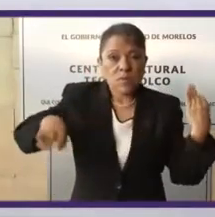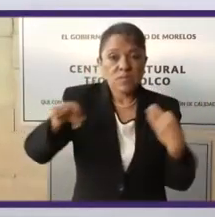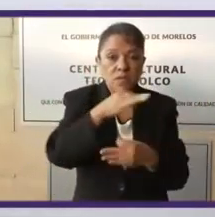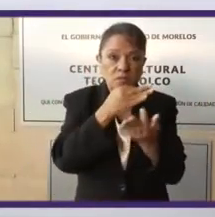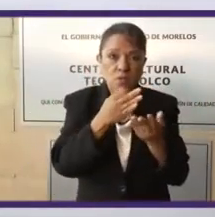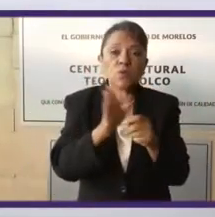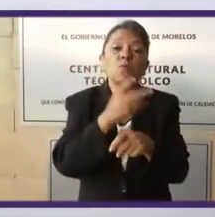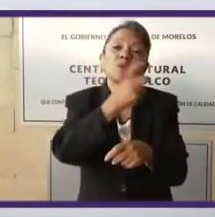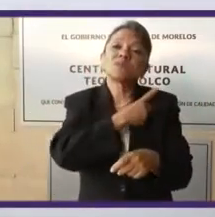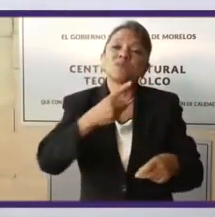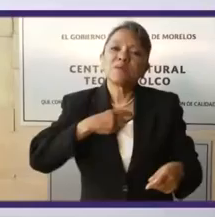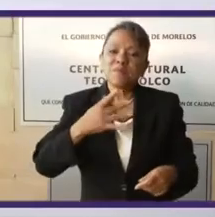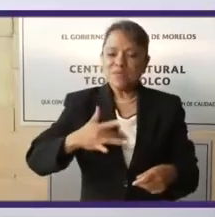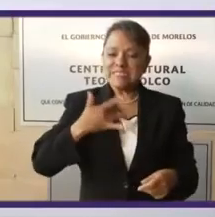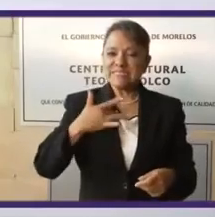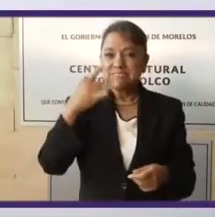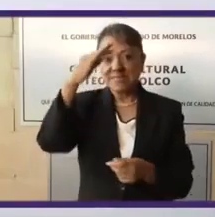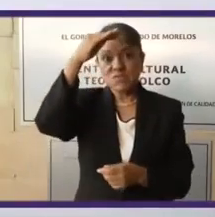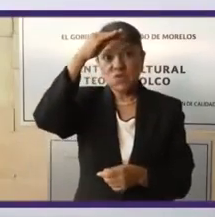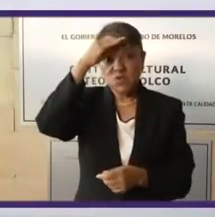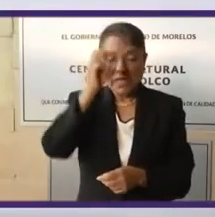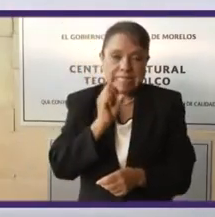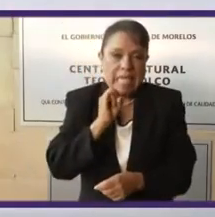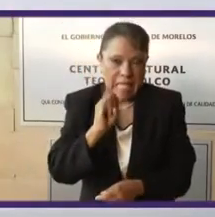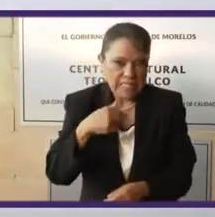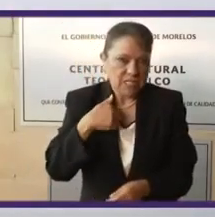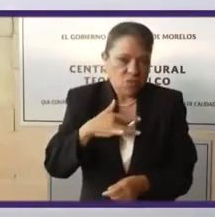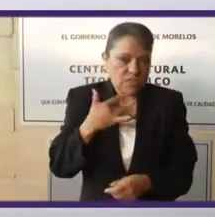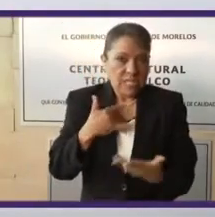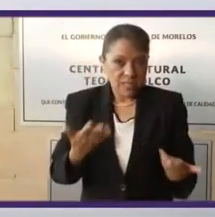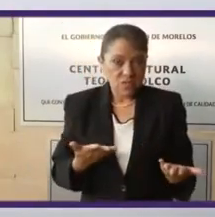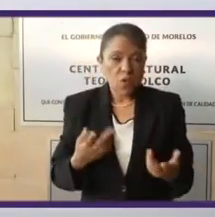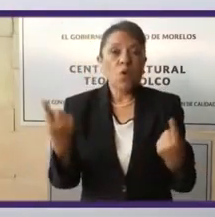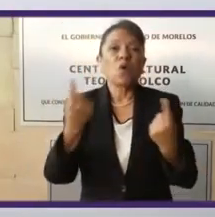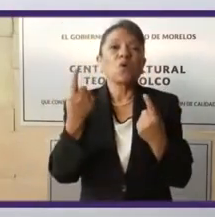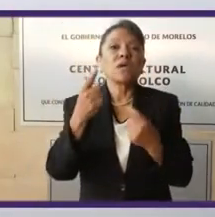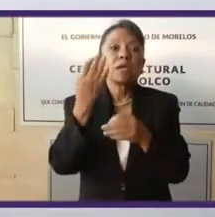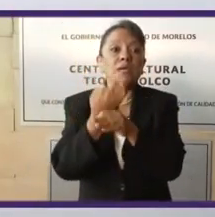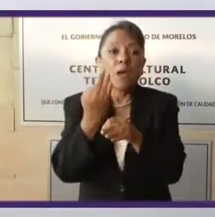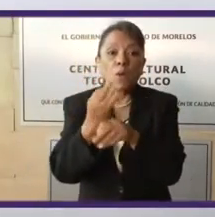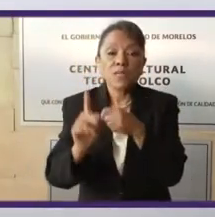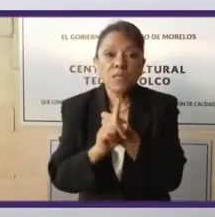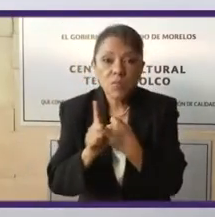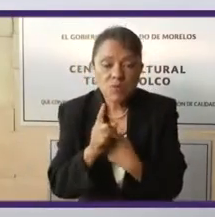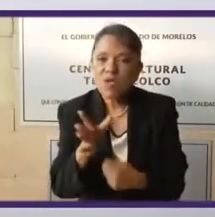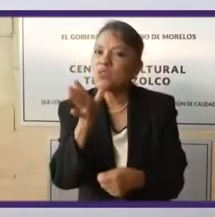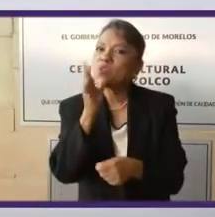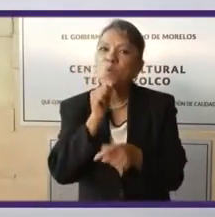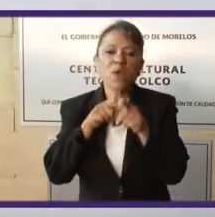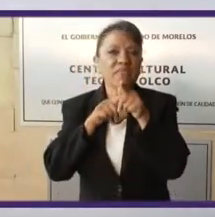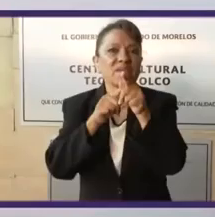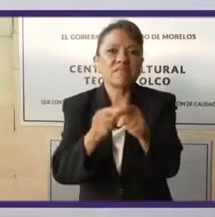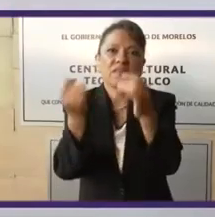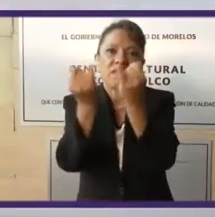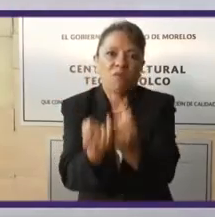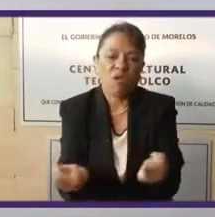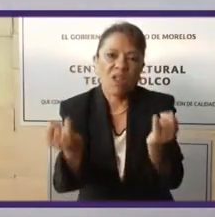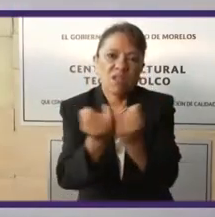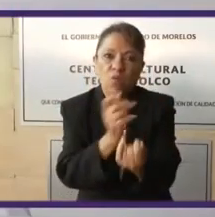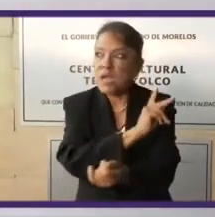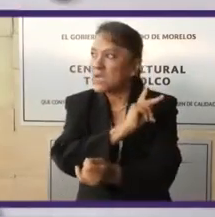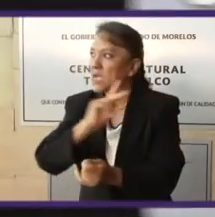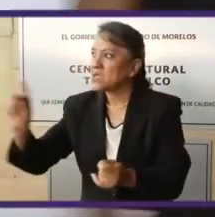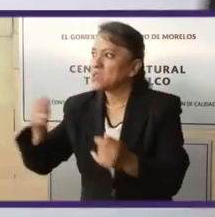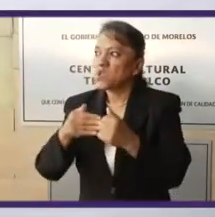militantes partidarios, pero también siendo ciudadanos, somos padres de familia, somos hermanos, somos hijos, somos